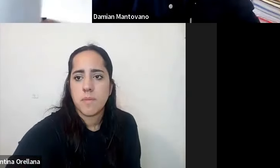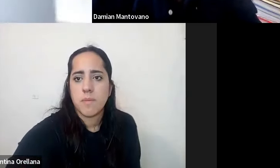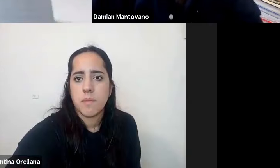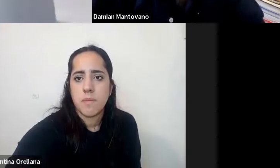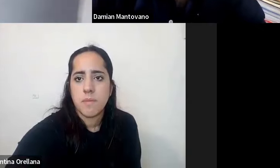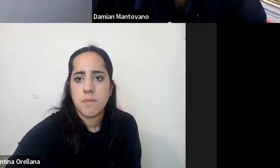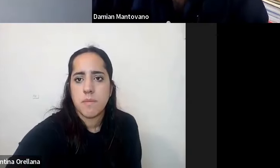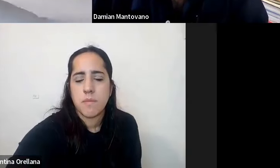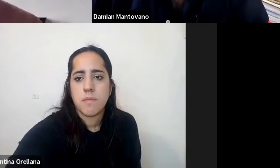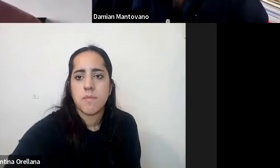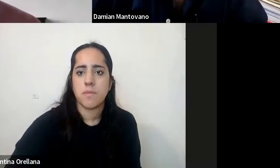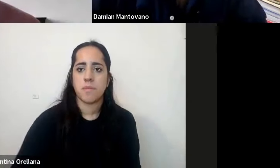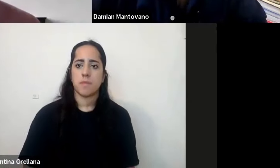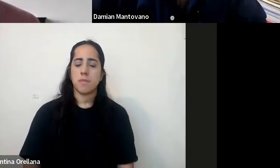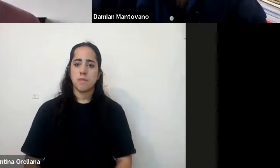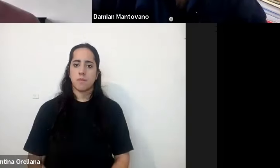bueno